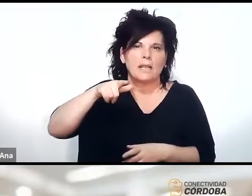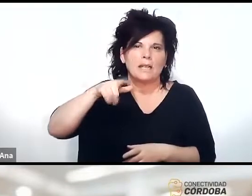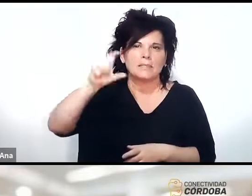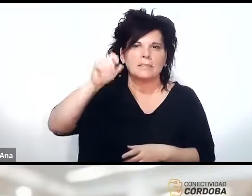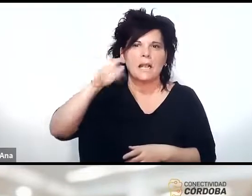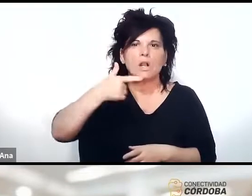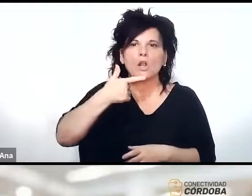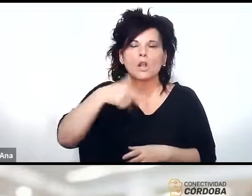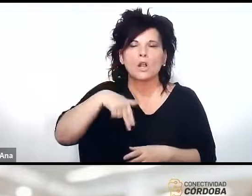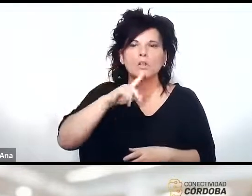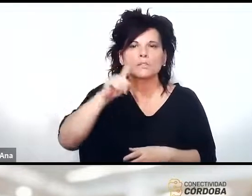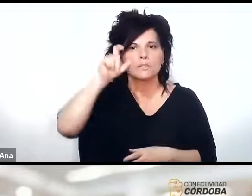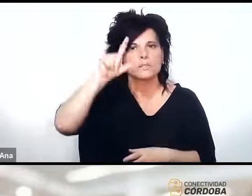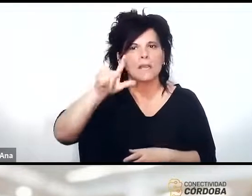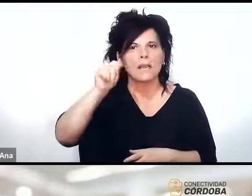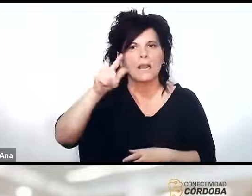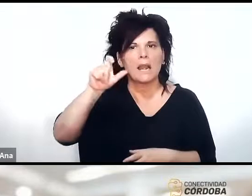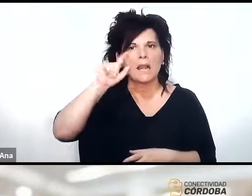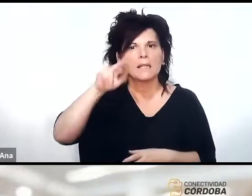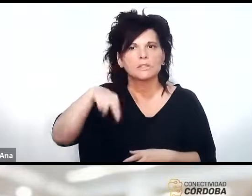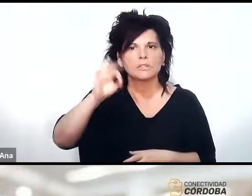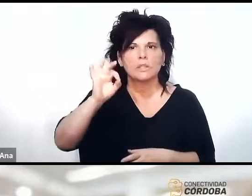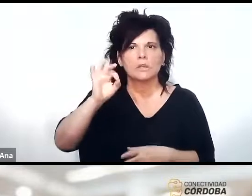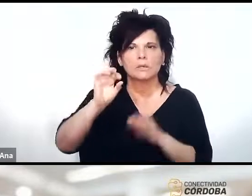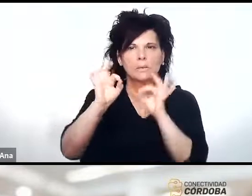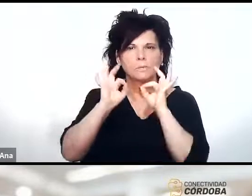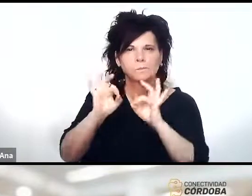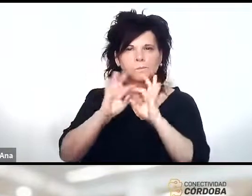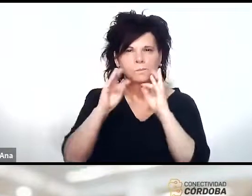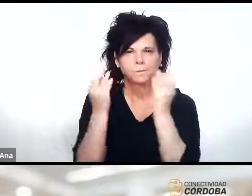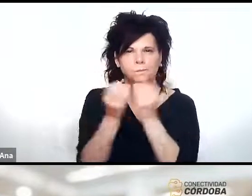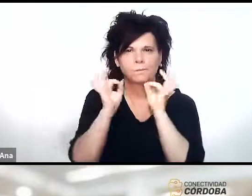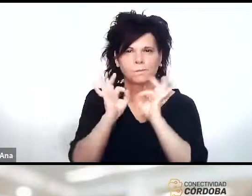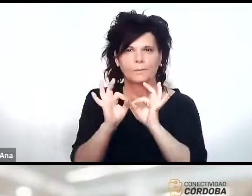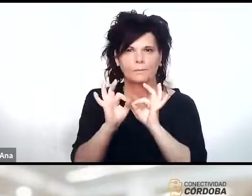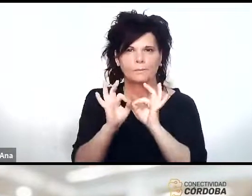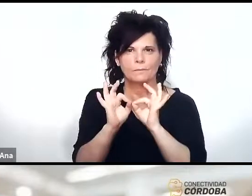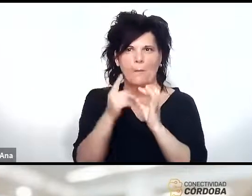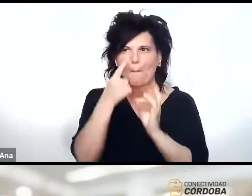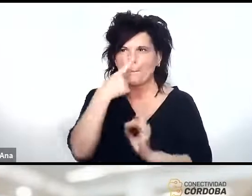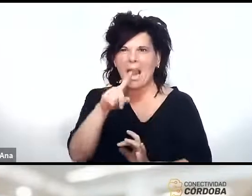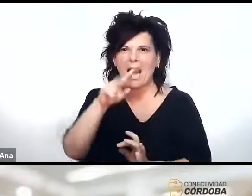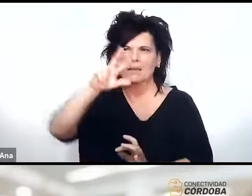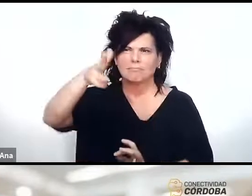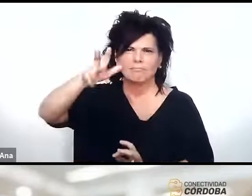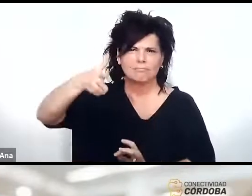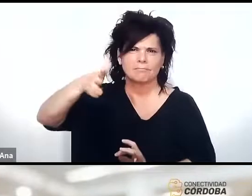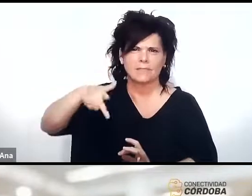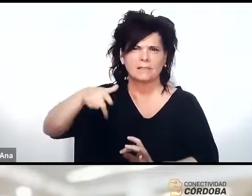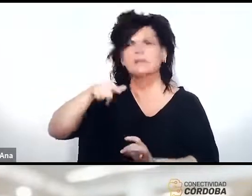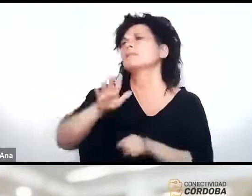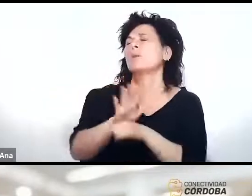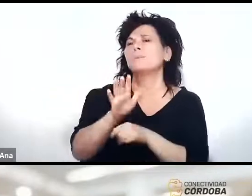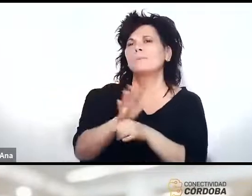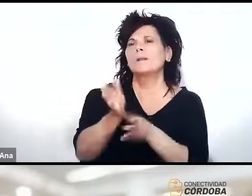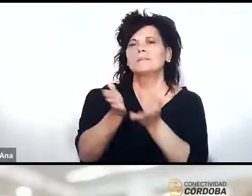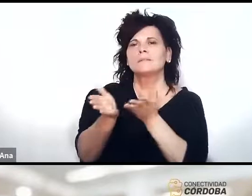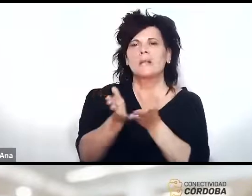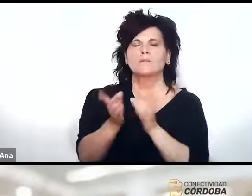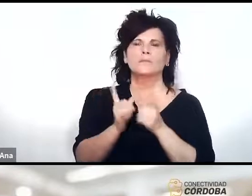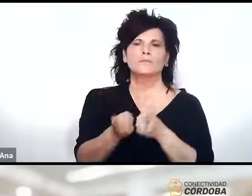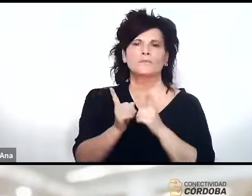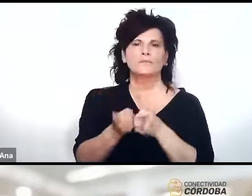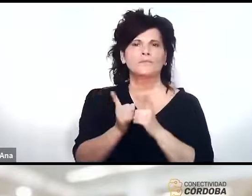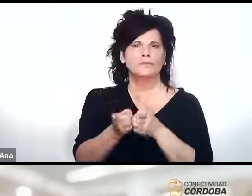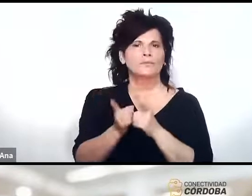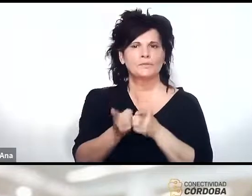satélites esté completa que no sé cuántos millones de satélites son y que haya como un servicio constante hoy por hoy